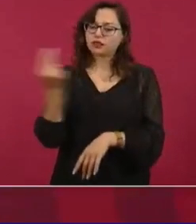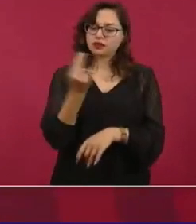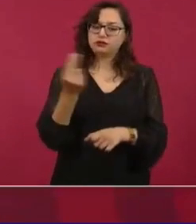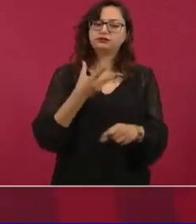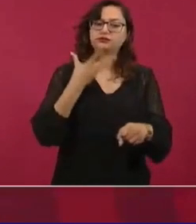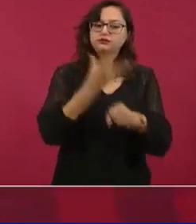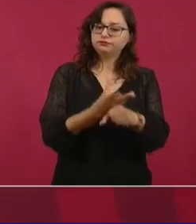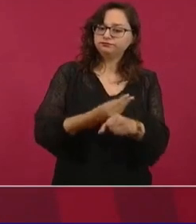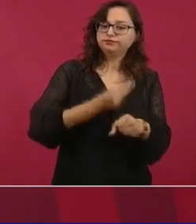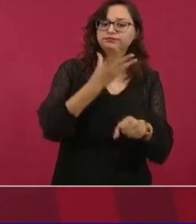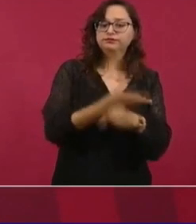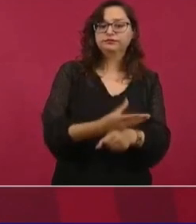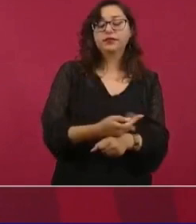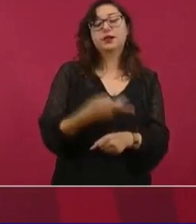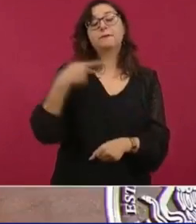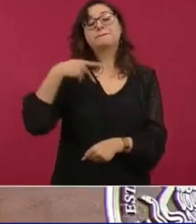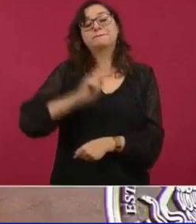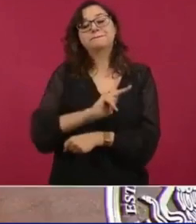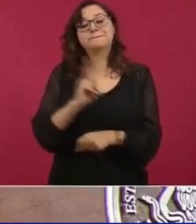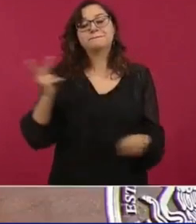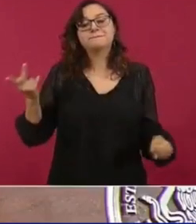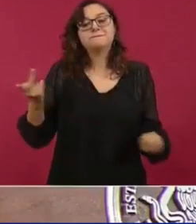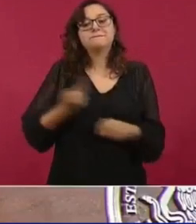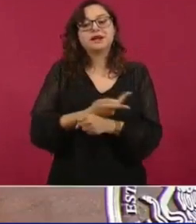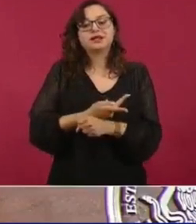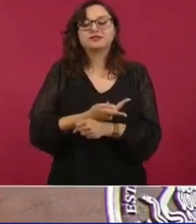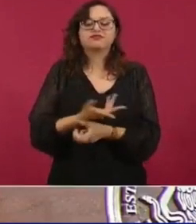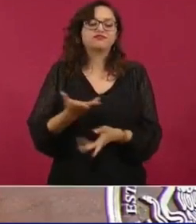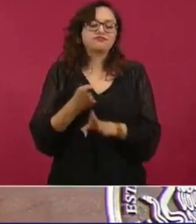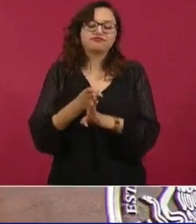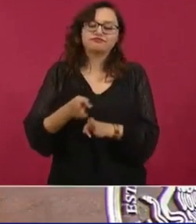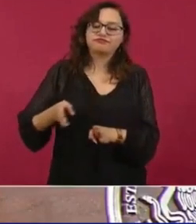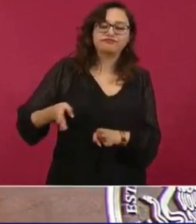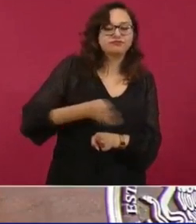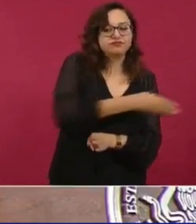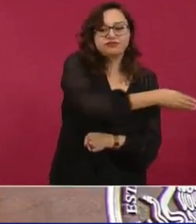práctica más usual.